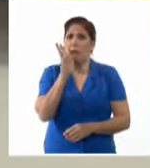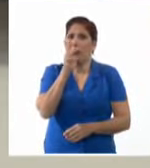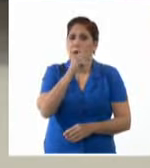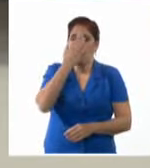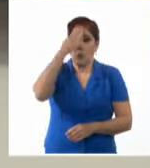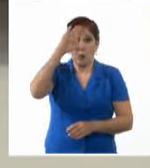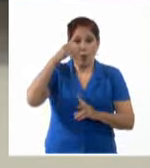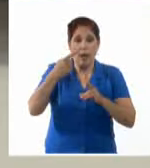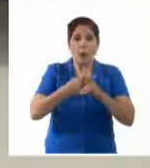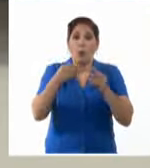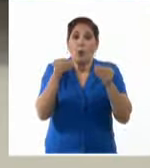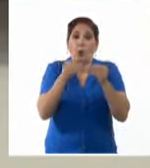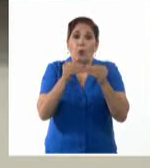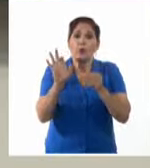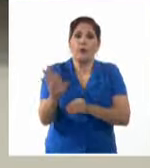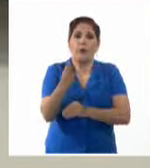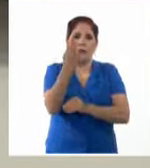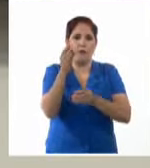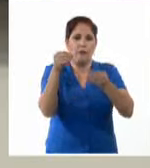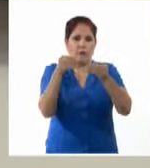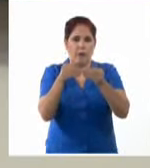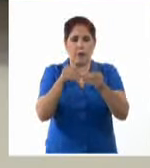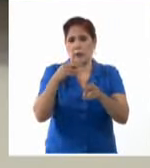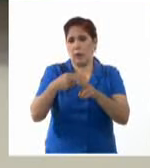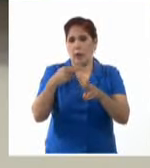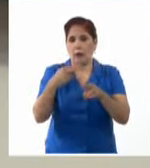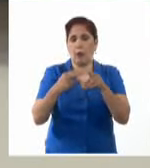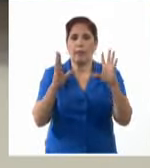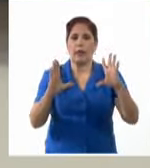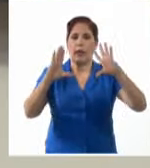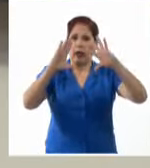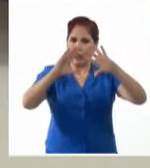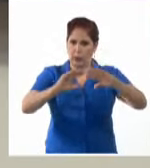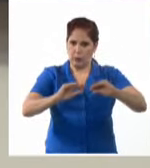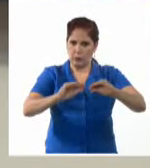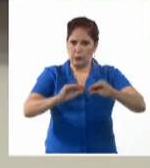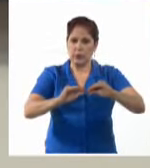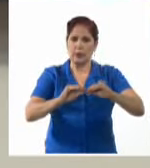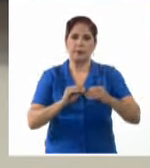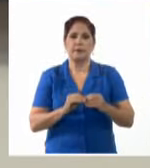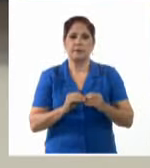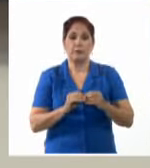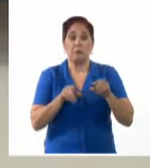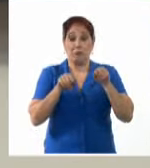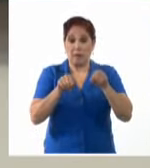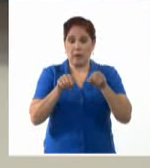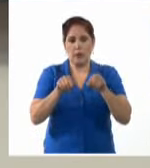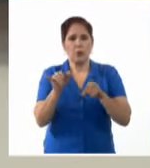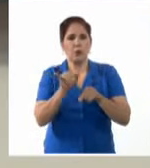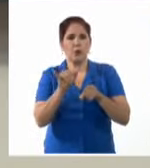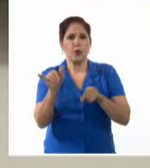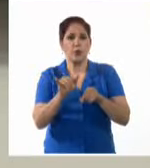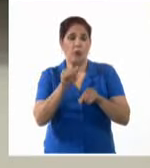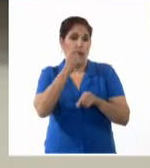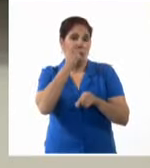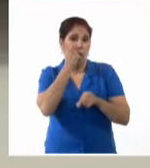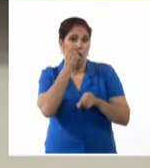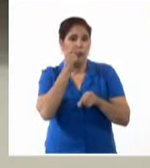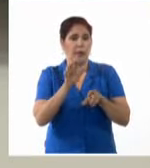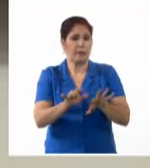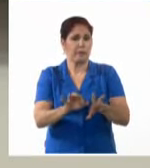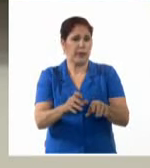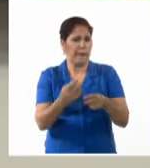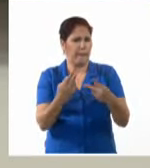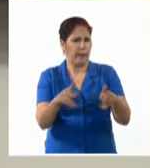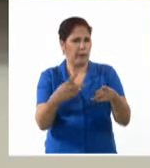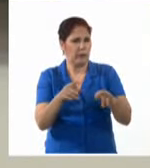-francés excepcional, titulado Noche Insular. Con el virtuosismo y cubanía de José María Vitier, la presentación